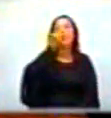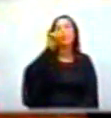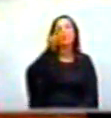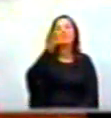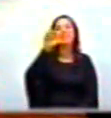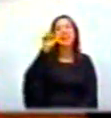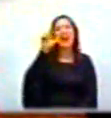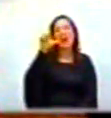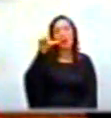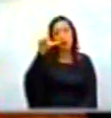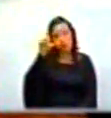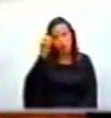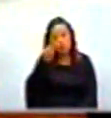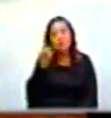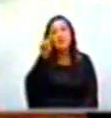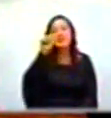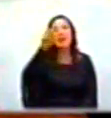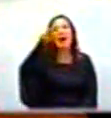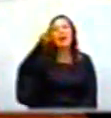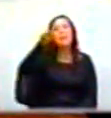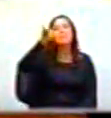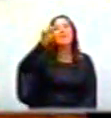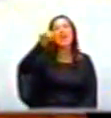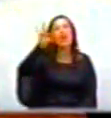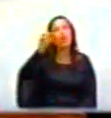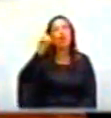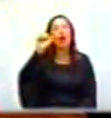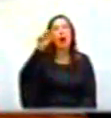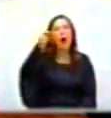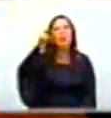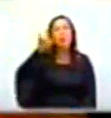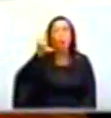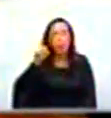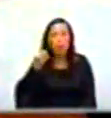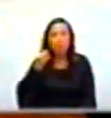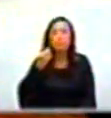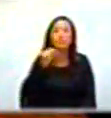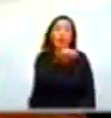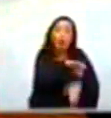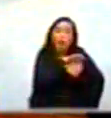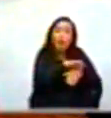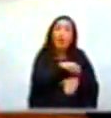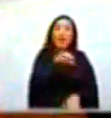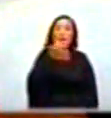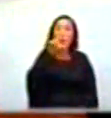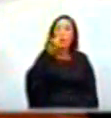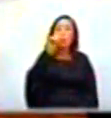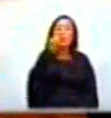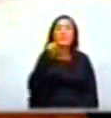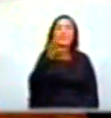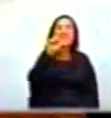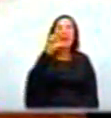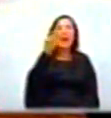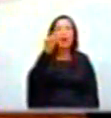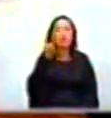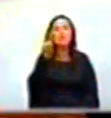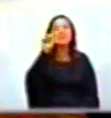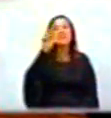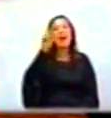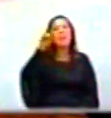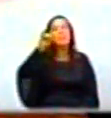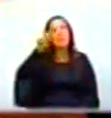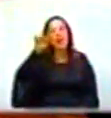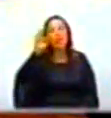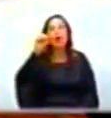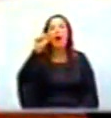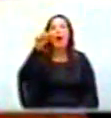Sarmiento Angulo. El doctor Luis Carlos Sarmiento Angulo se queda con los créditos subsidiados